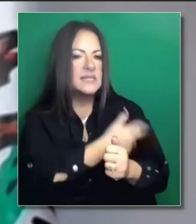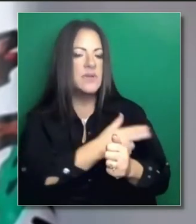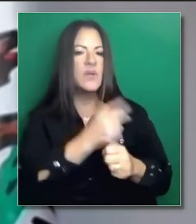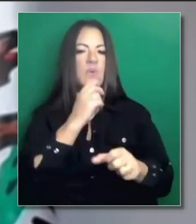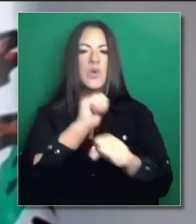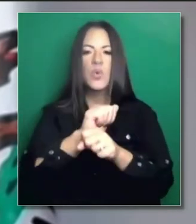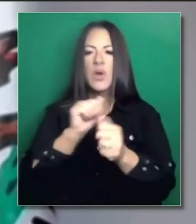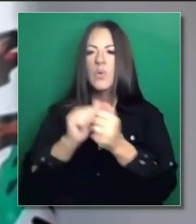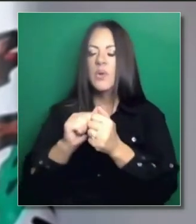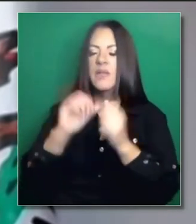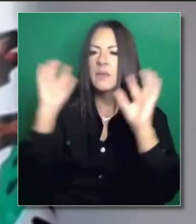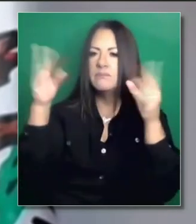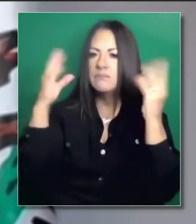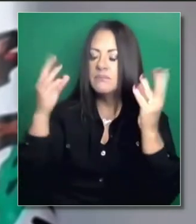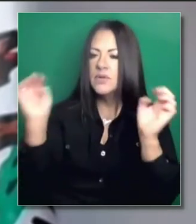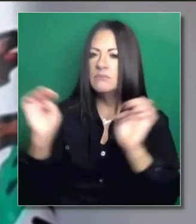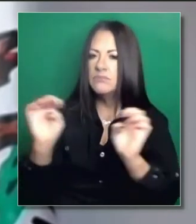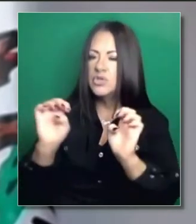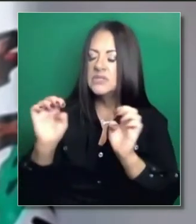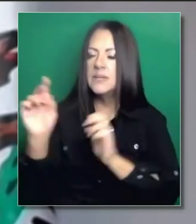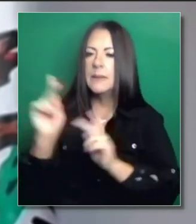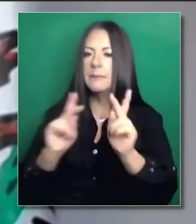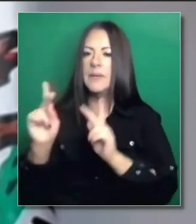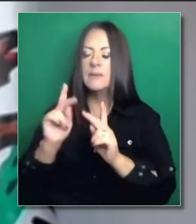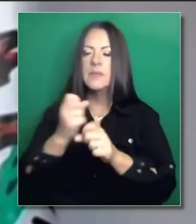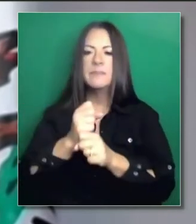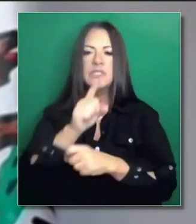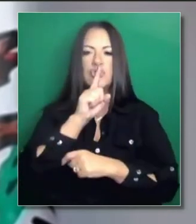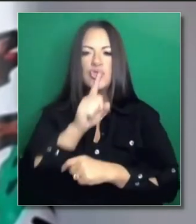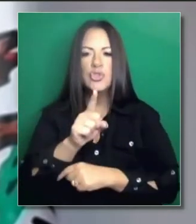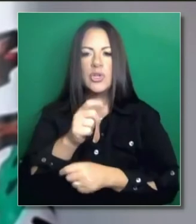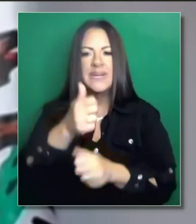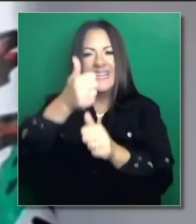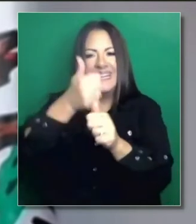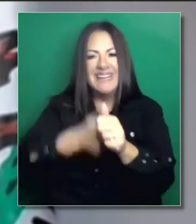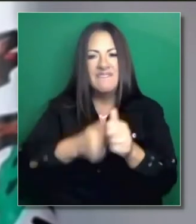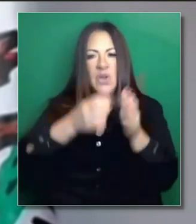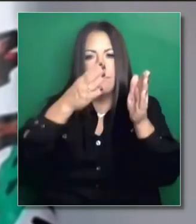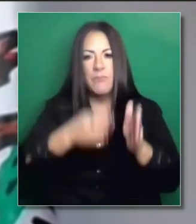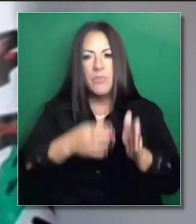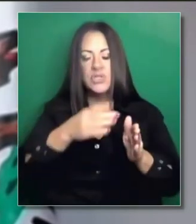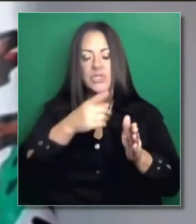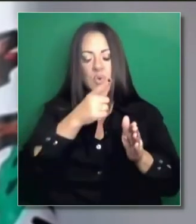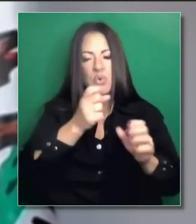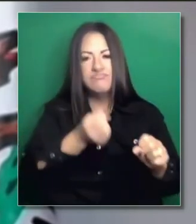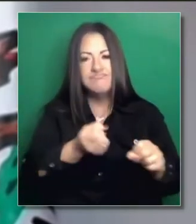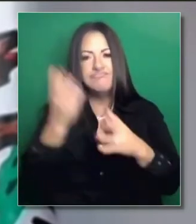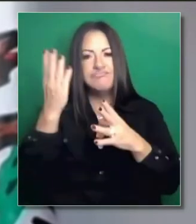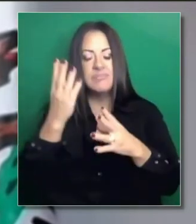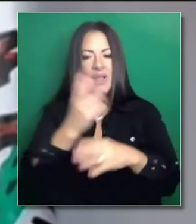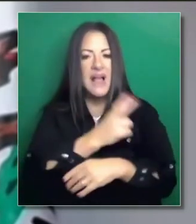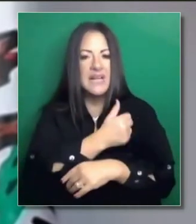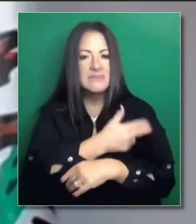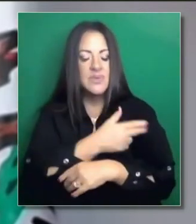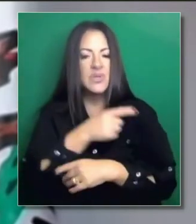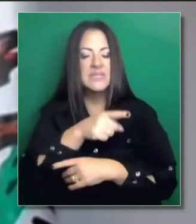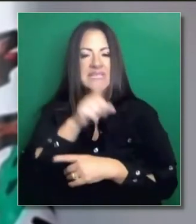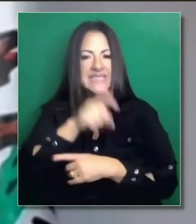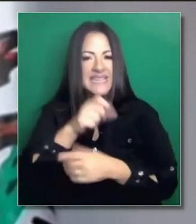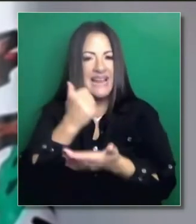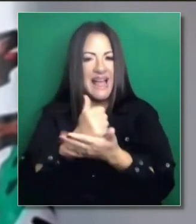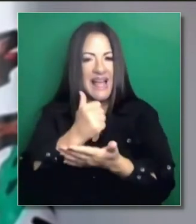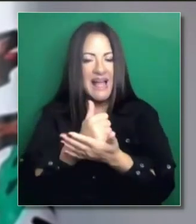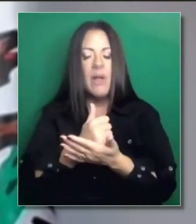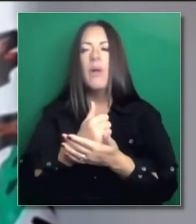aliados, con el sistema de entrega de salud, con los socorristas, para que cada paciente que requiere de este